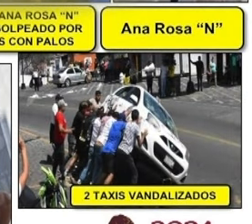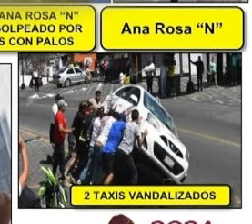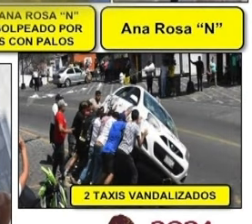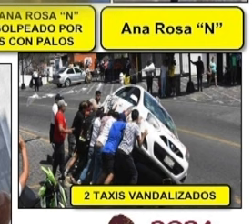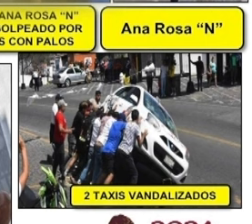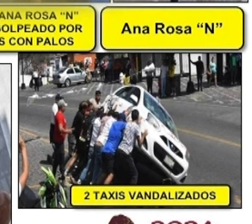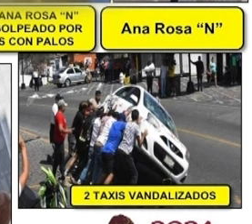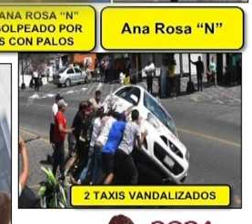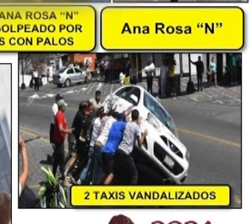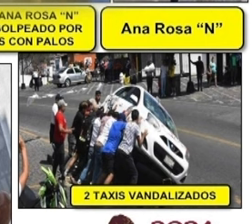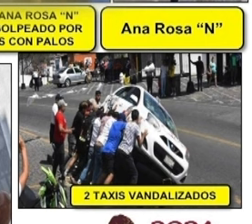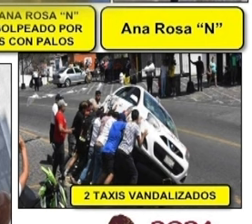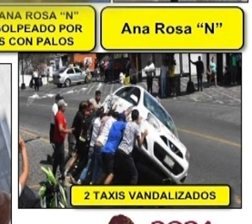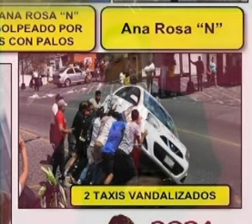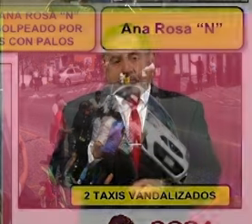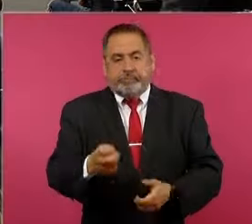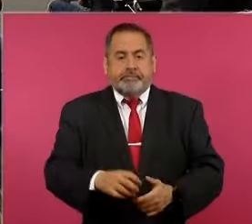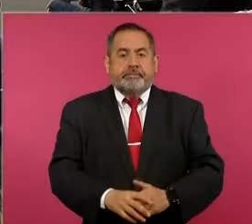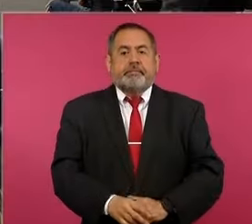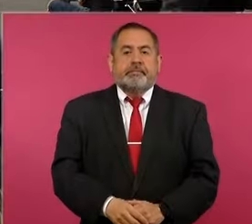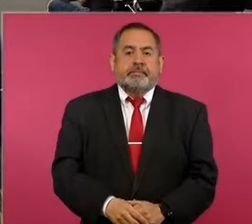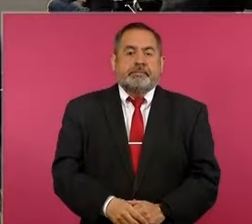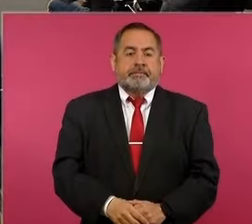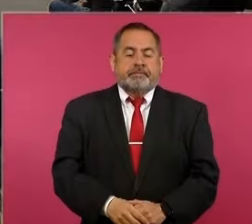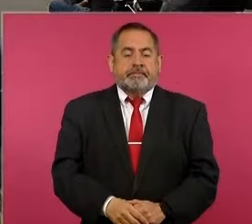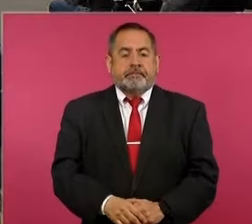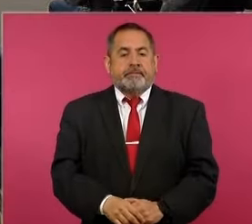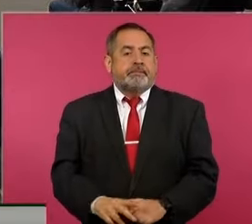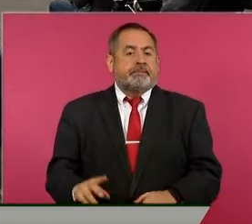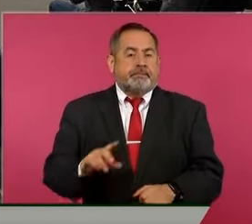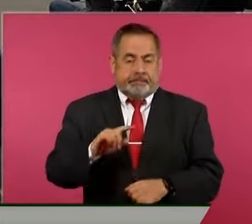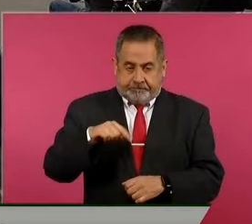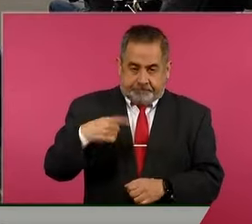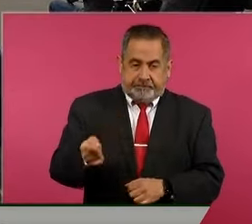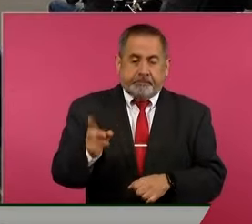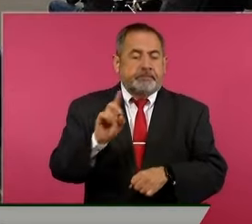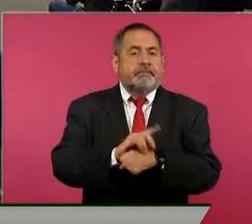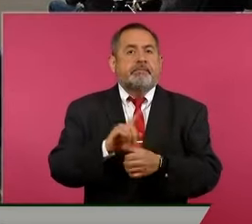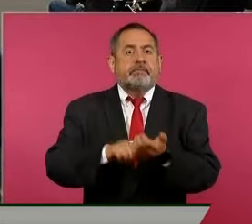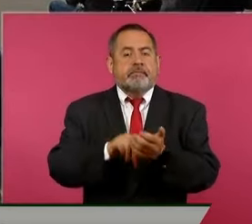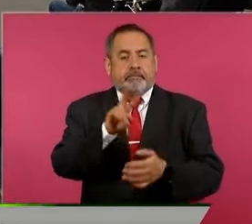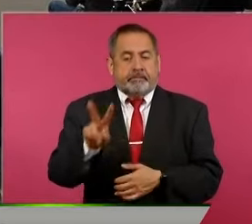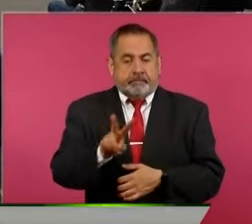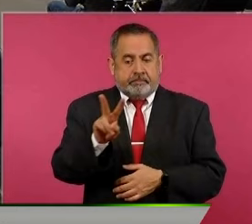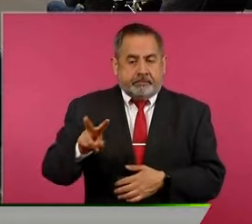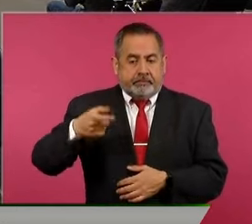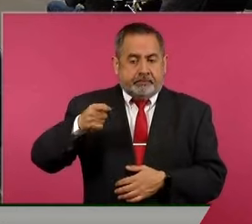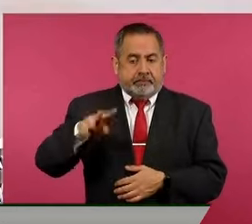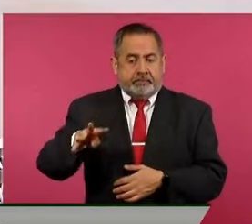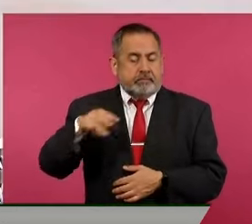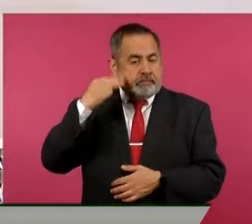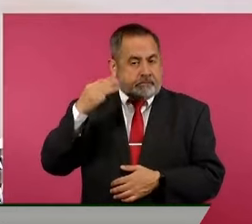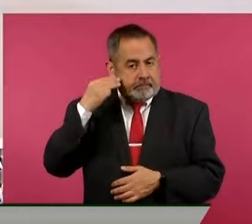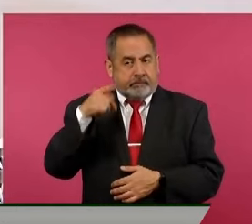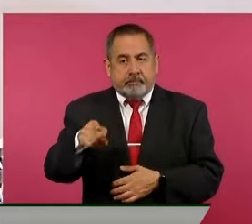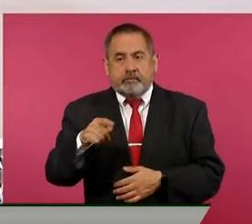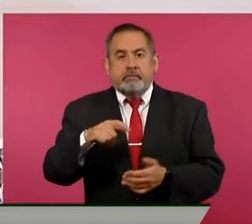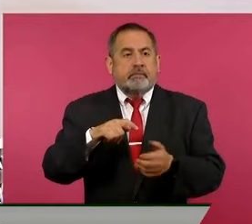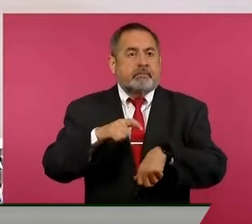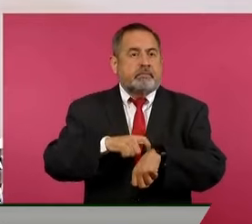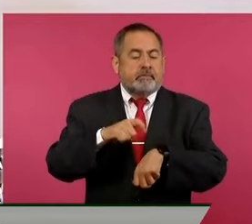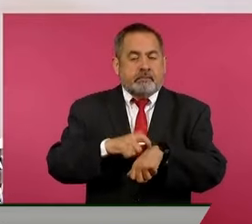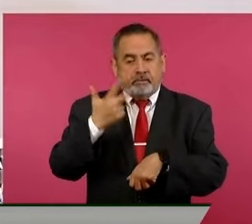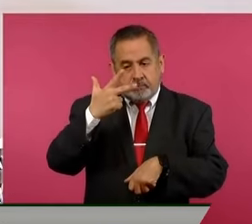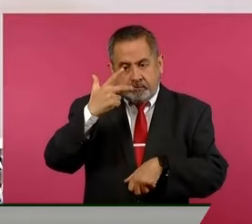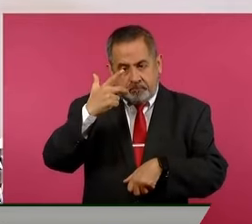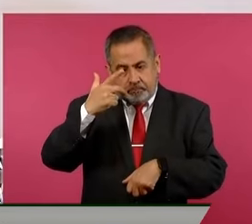mecánica y que José Ricardo N, taxista y pareja de Ana Rosa, señalada como la secuestradora, fue vinculado a proceso y enviado al